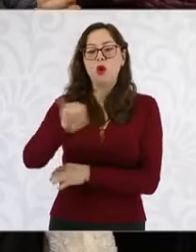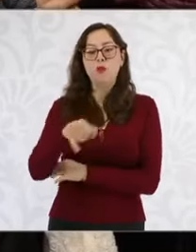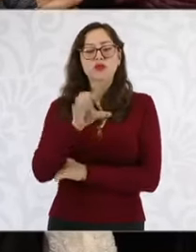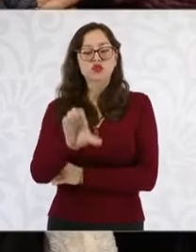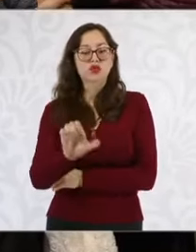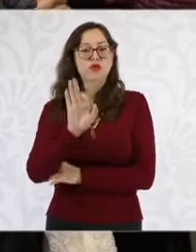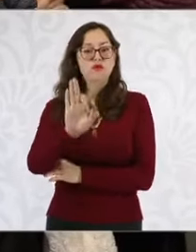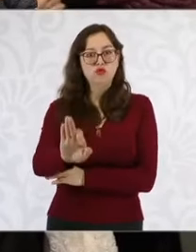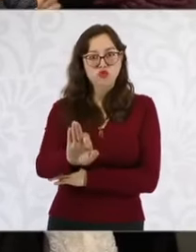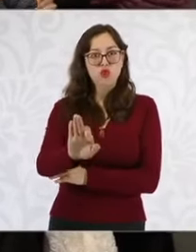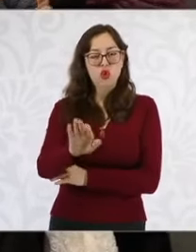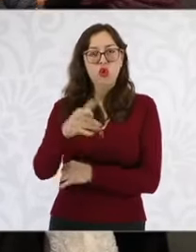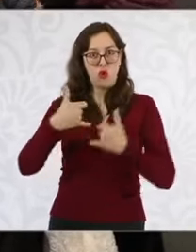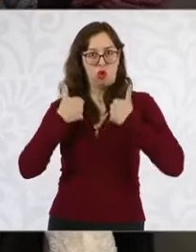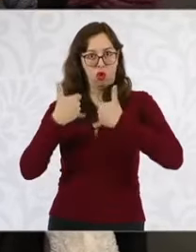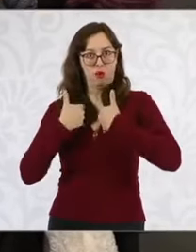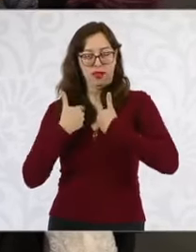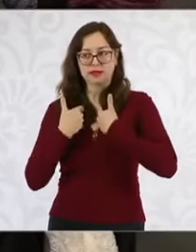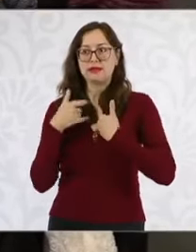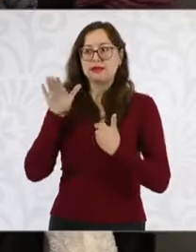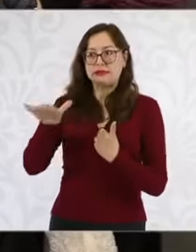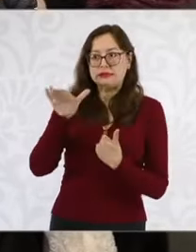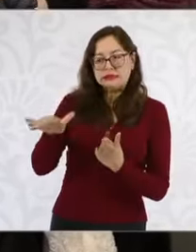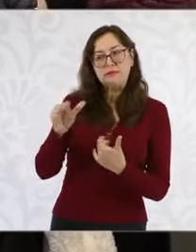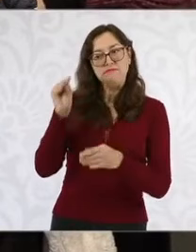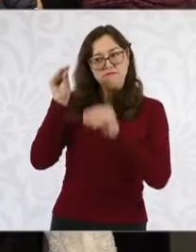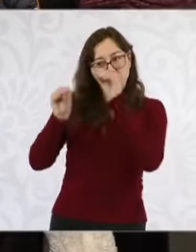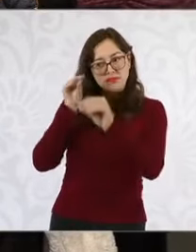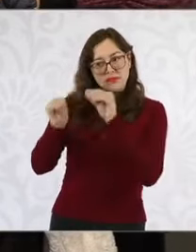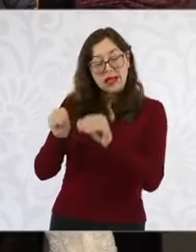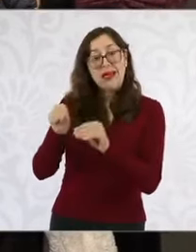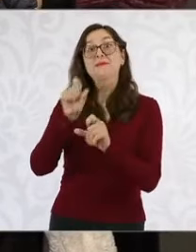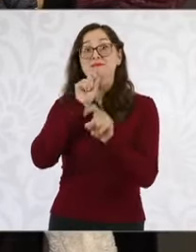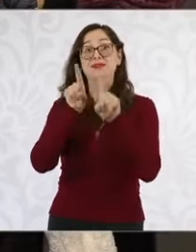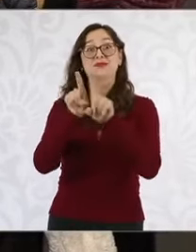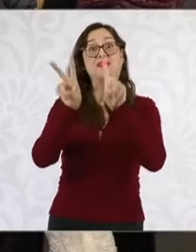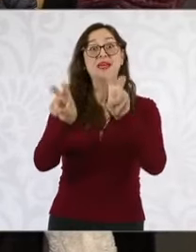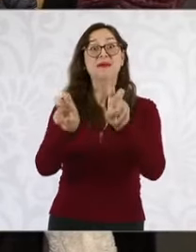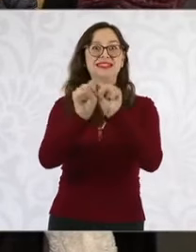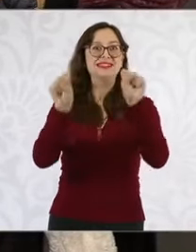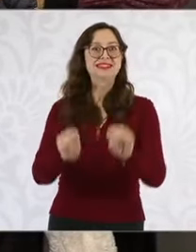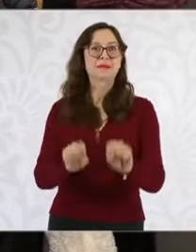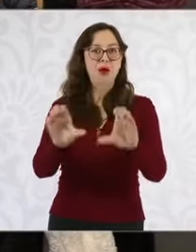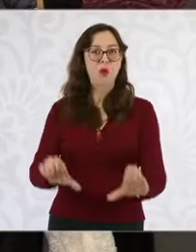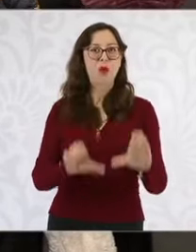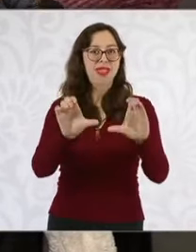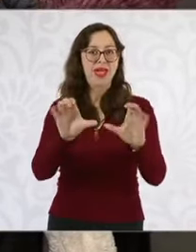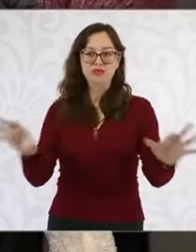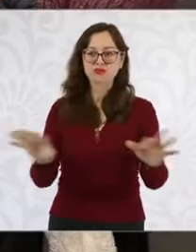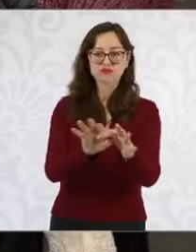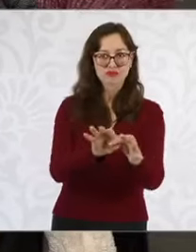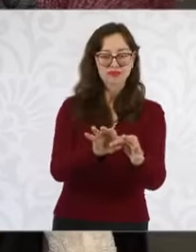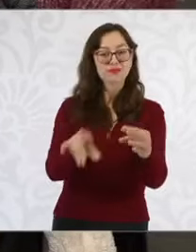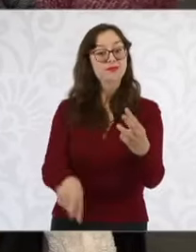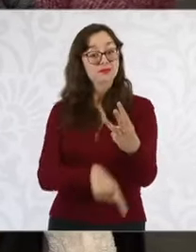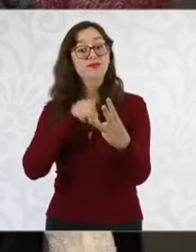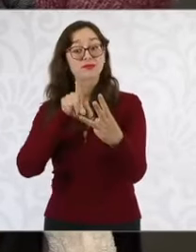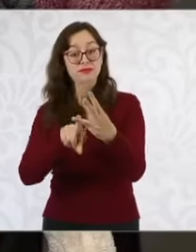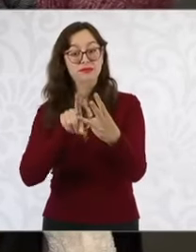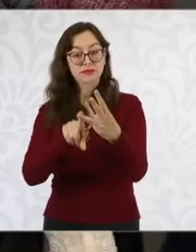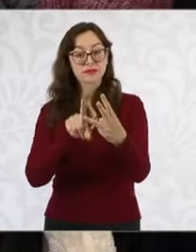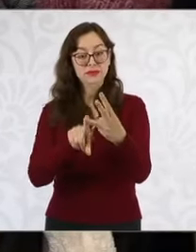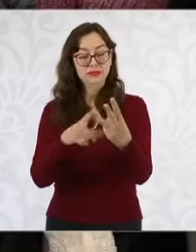Futuro y que tiene que ver con el naciente Sistema Nacional de Cuidados. Número 3. Poner a su consideración el